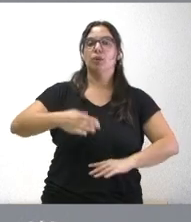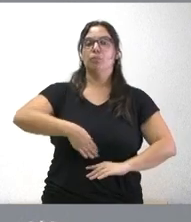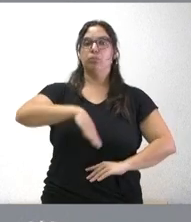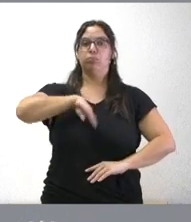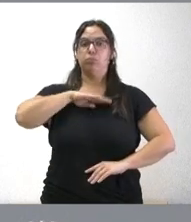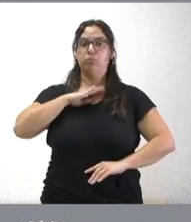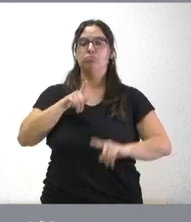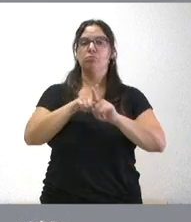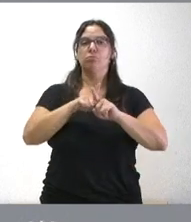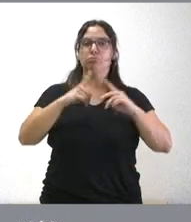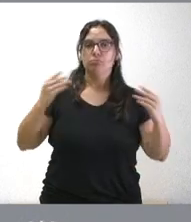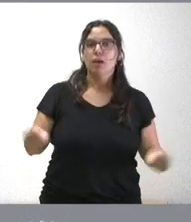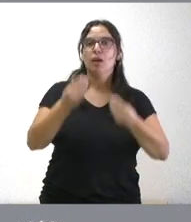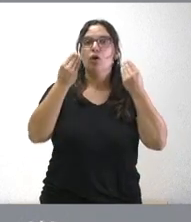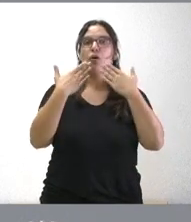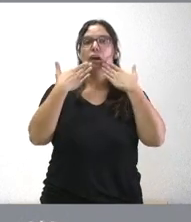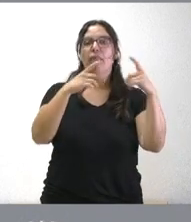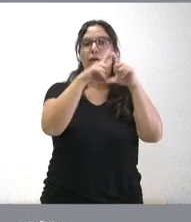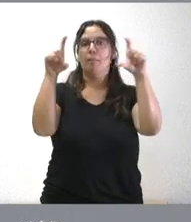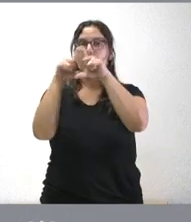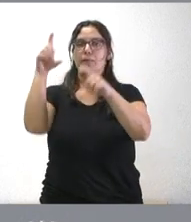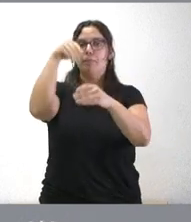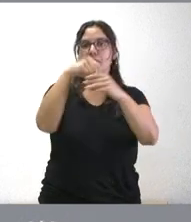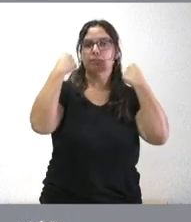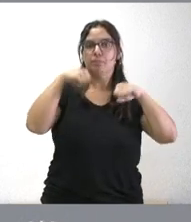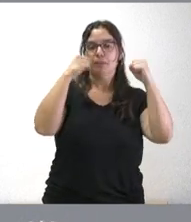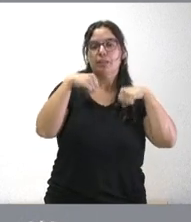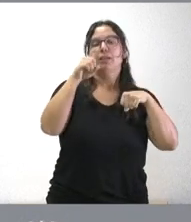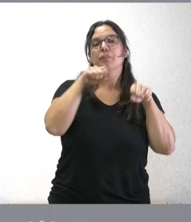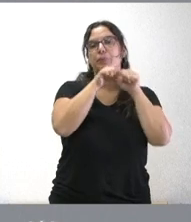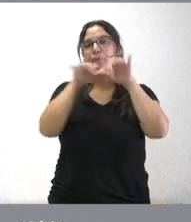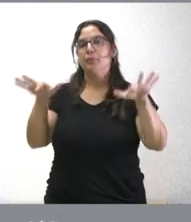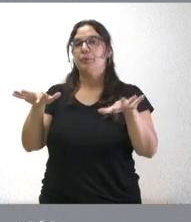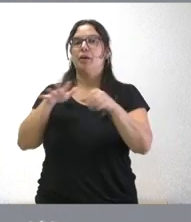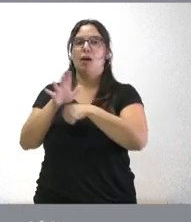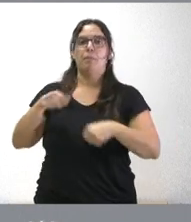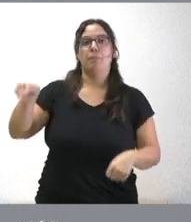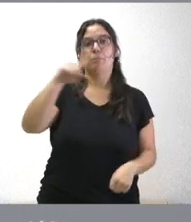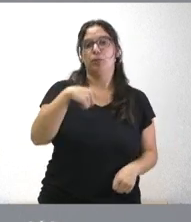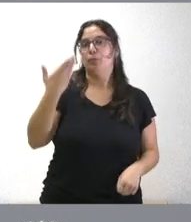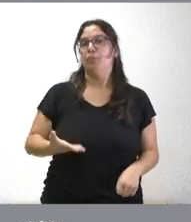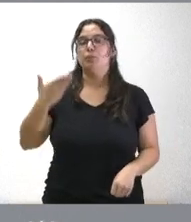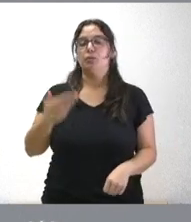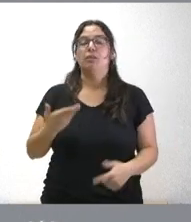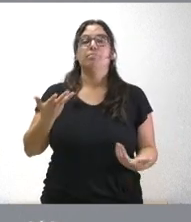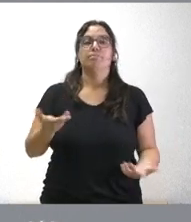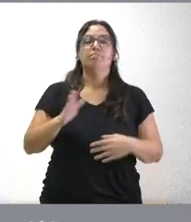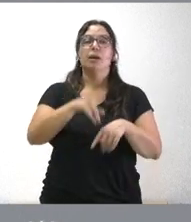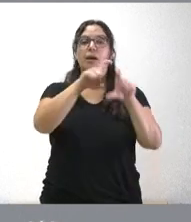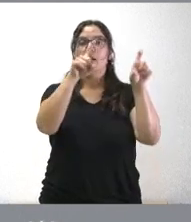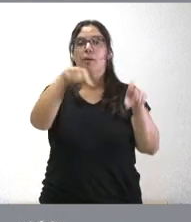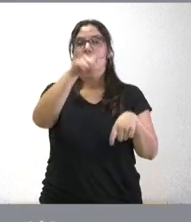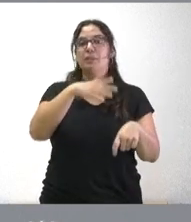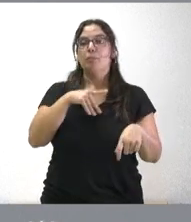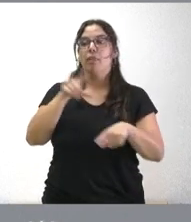de prácticas en empresas es esencial y que esas actividades se difundan con el mundo empresarial es sustancial. Esto va a permitir que las empresas puedan disponer de